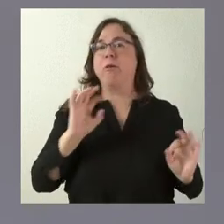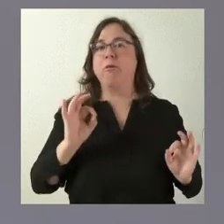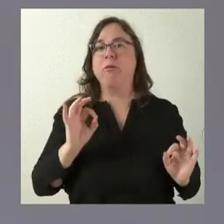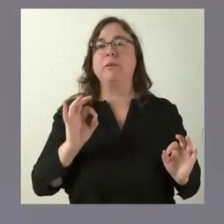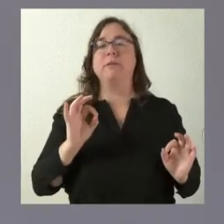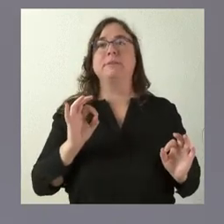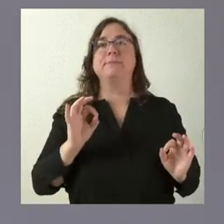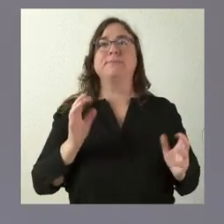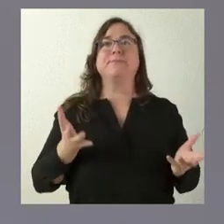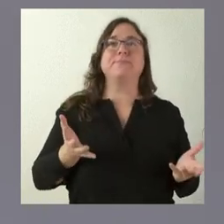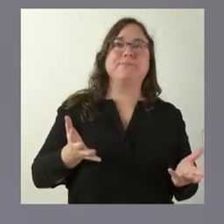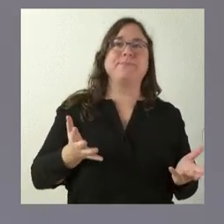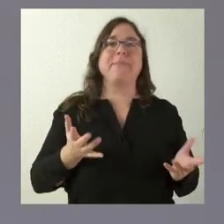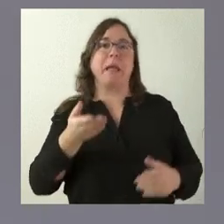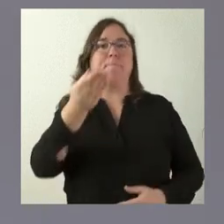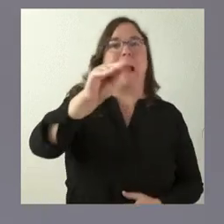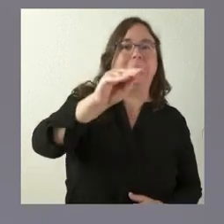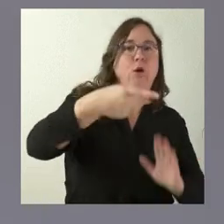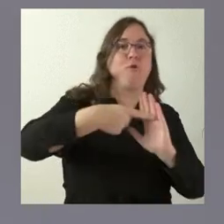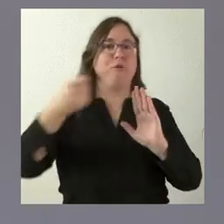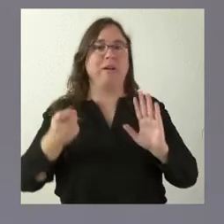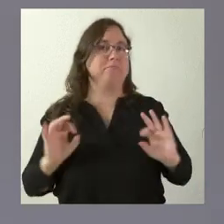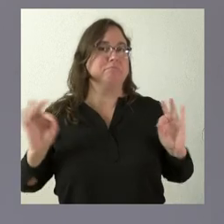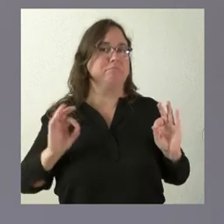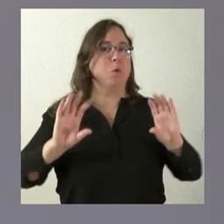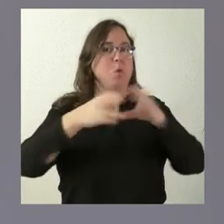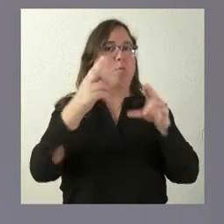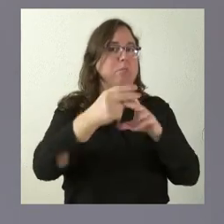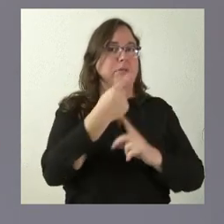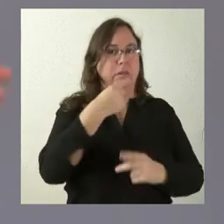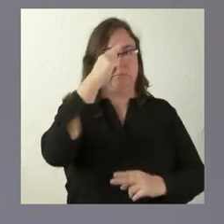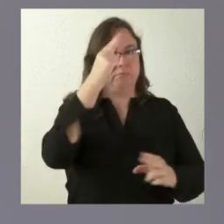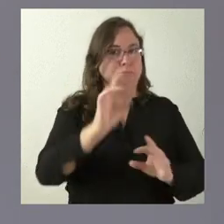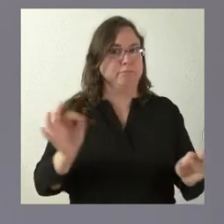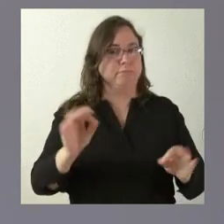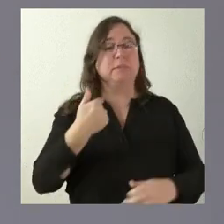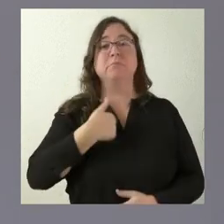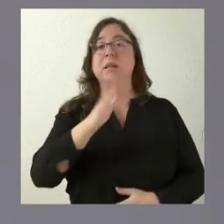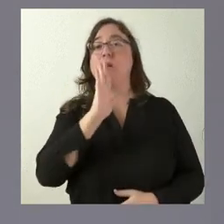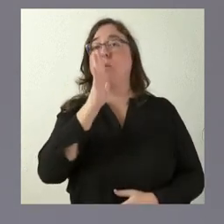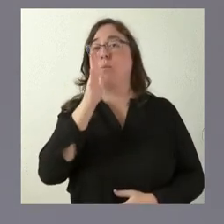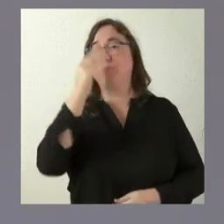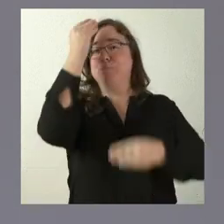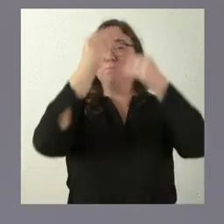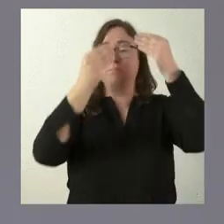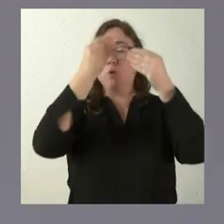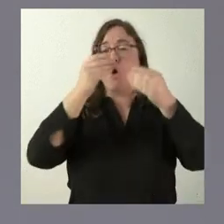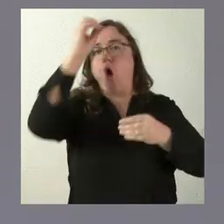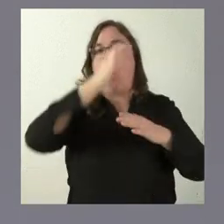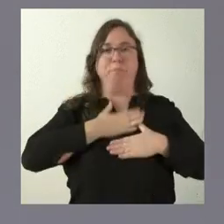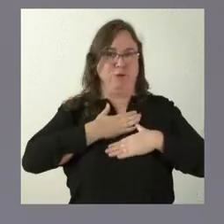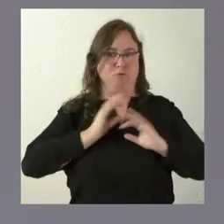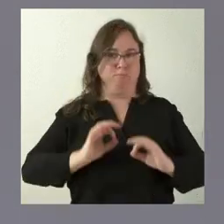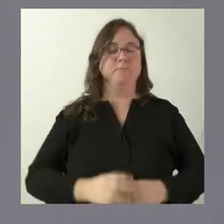añadir ni de quitar lo que cualquier partido político pueda legítimamente decir, como usted ha señalado, sino plantear hoy la posición de la Junta de Castilla y León.